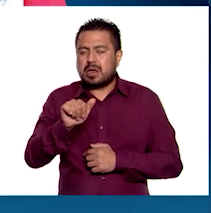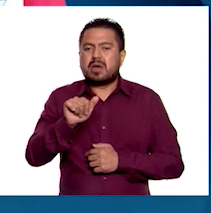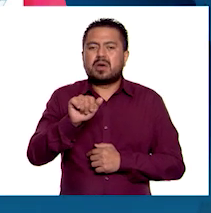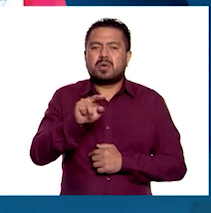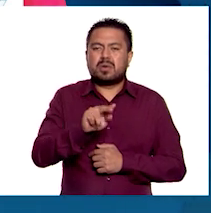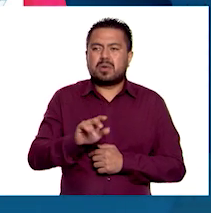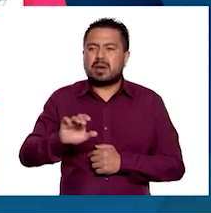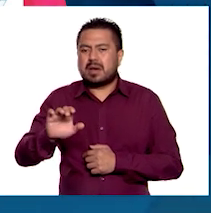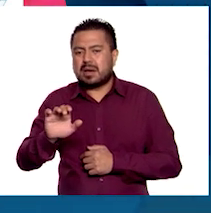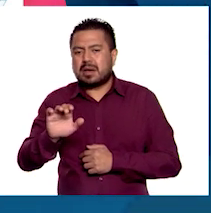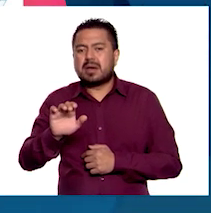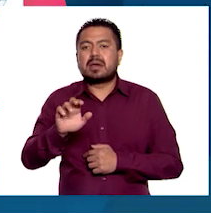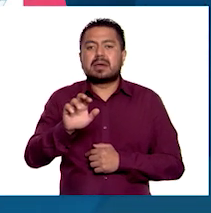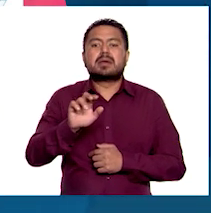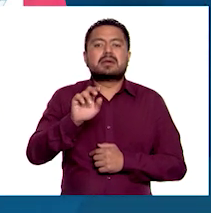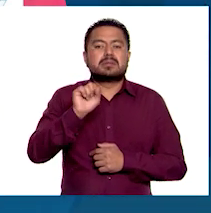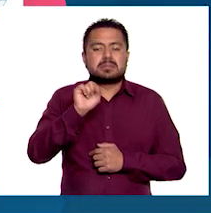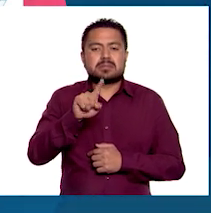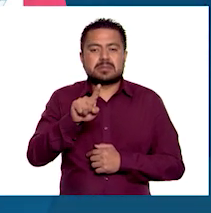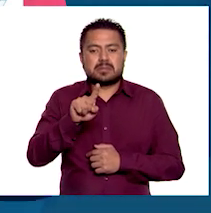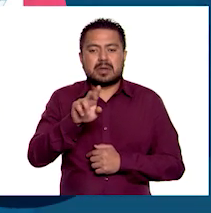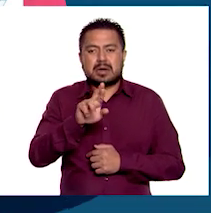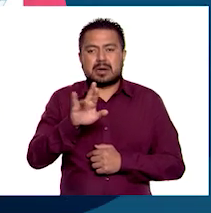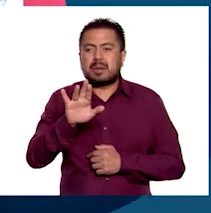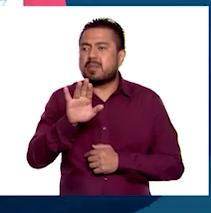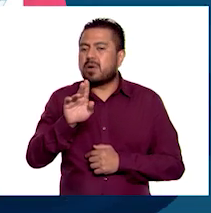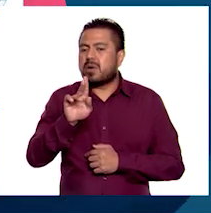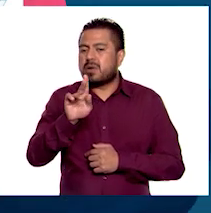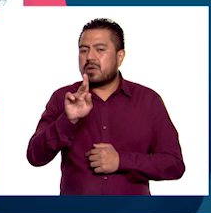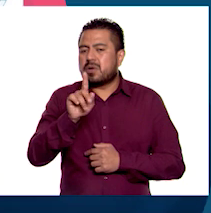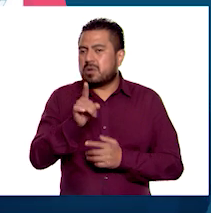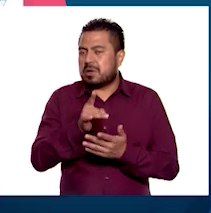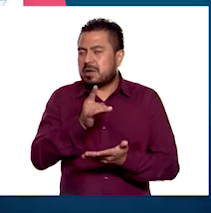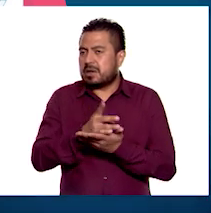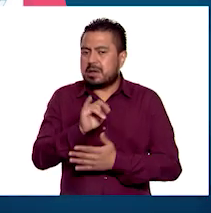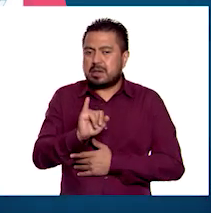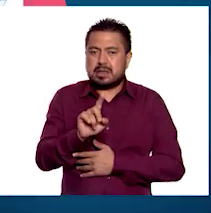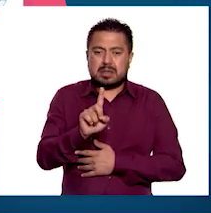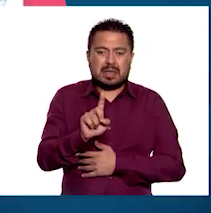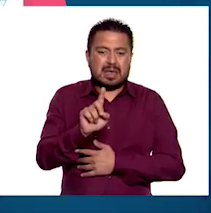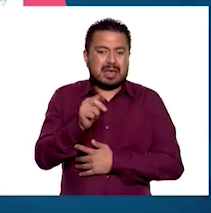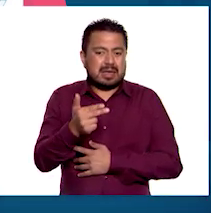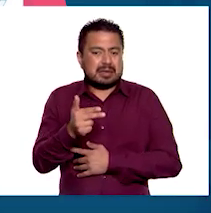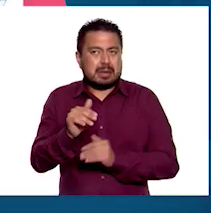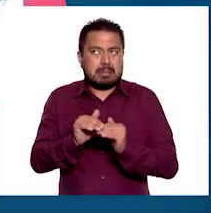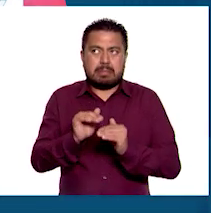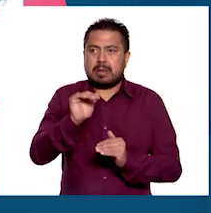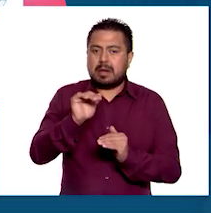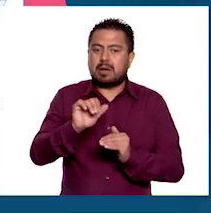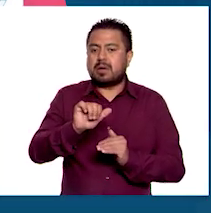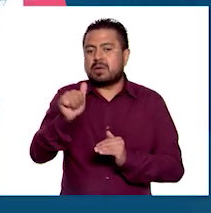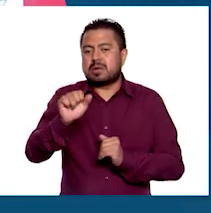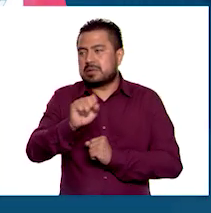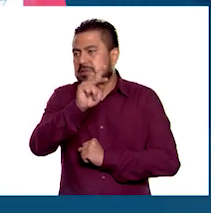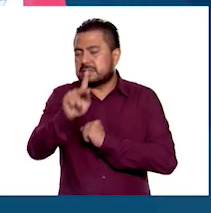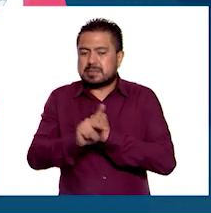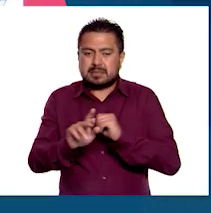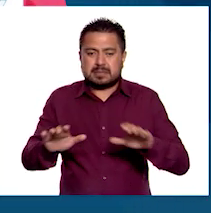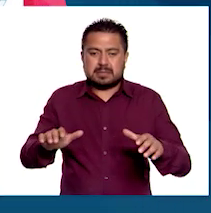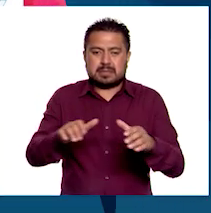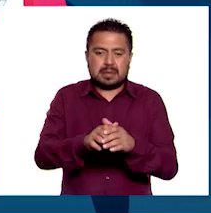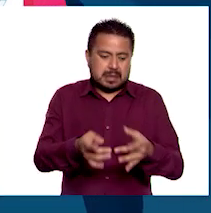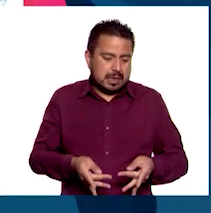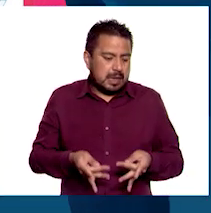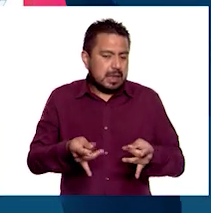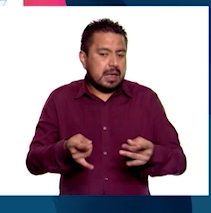Ucrania y República de Moldova, que tiene un IDH alto. El resto de los países destacan por su calidad